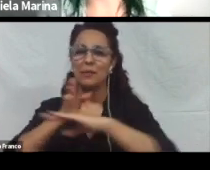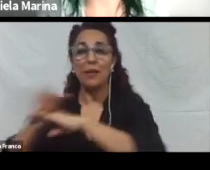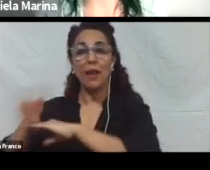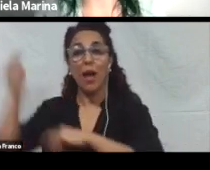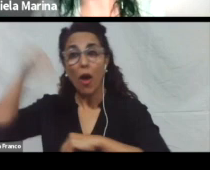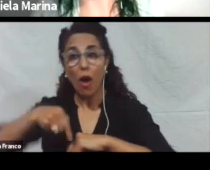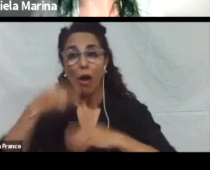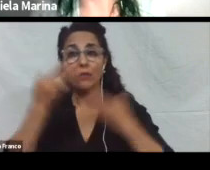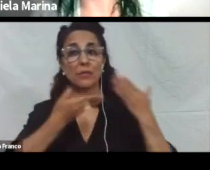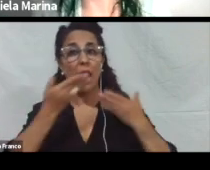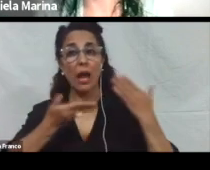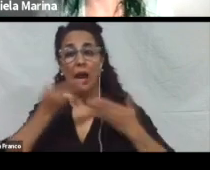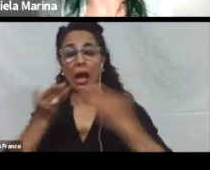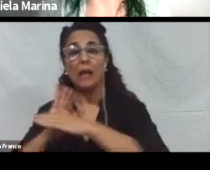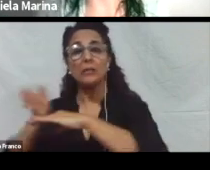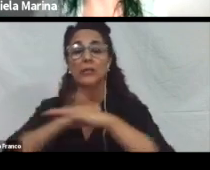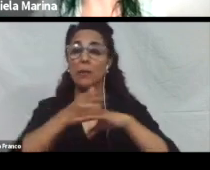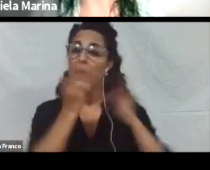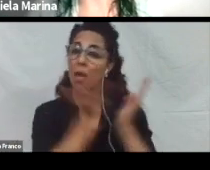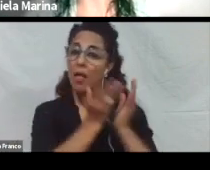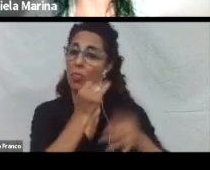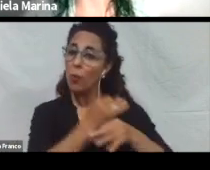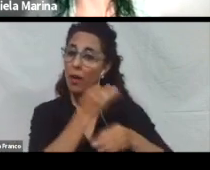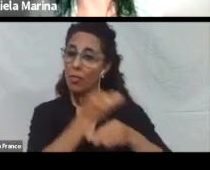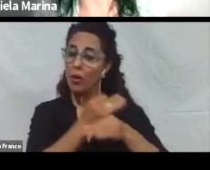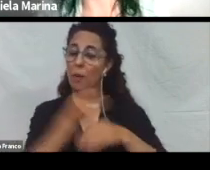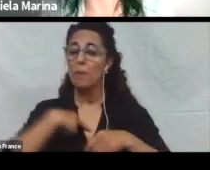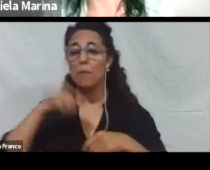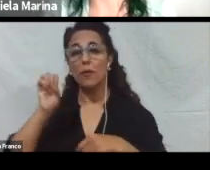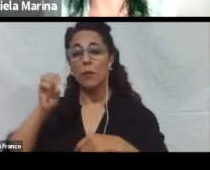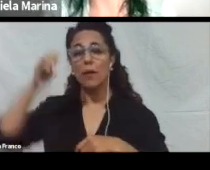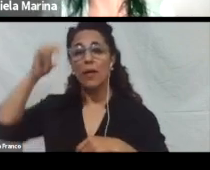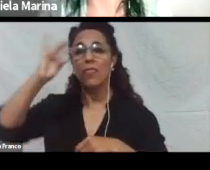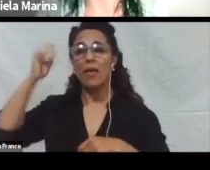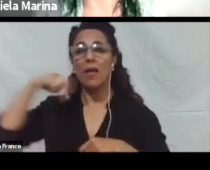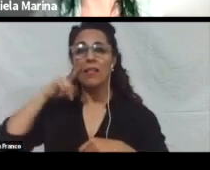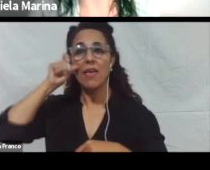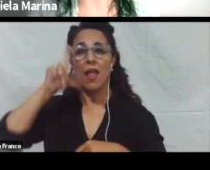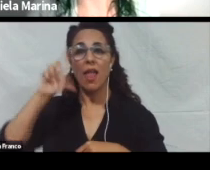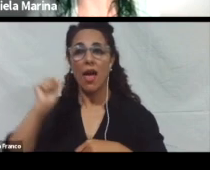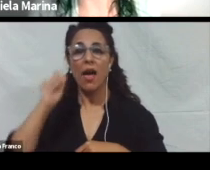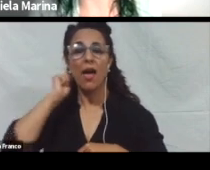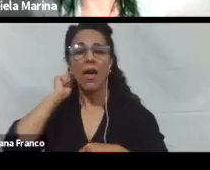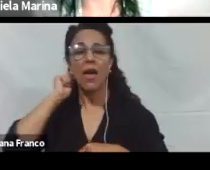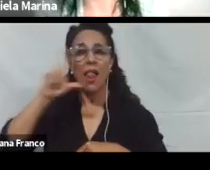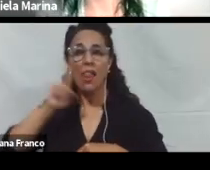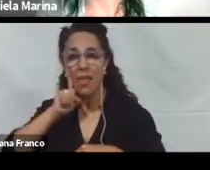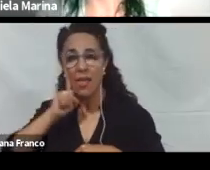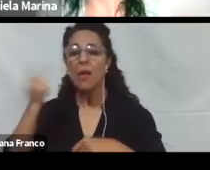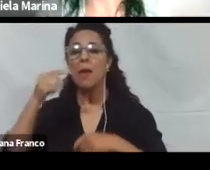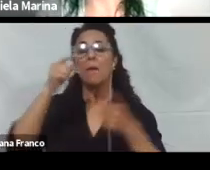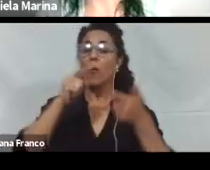charla de accesibilidad para educadores. Mi nombre es Daniela Geli. Voy a estar dando esta capacitación junto con Miguel Barrasa.